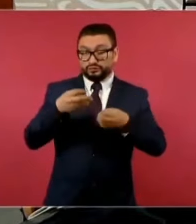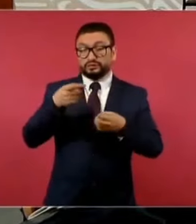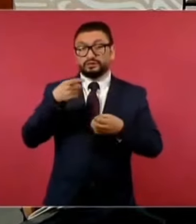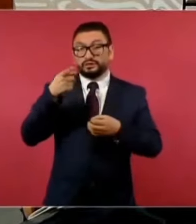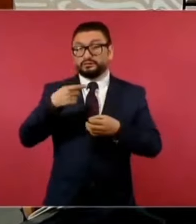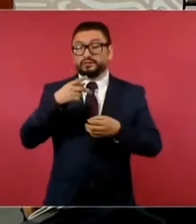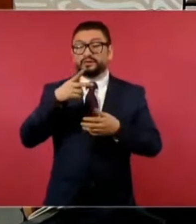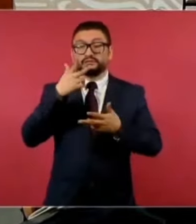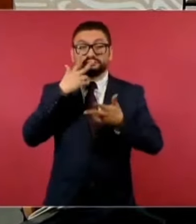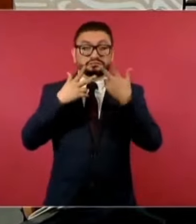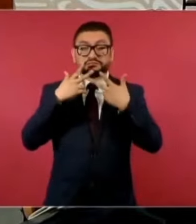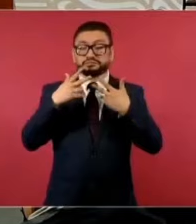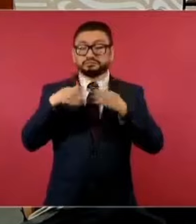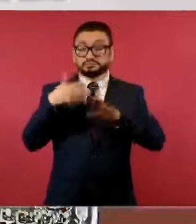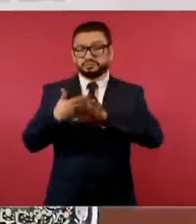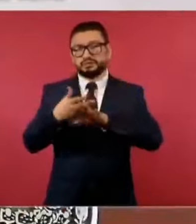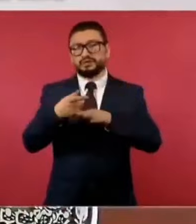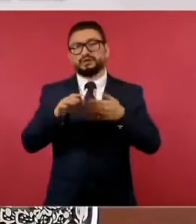la calumnia.